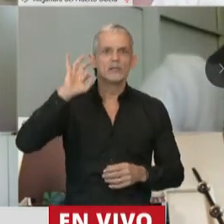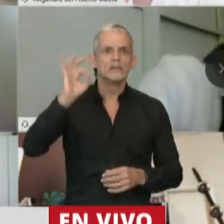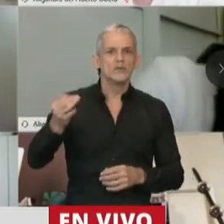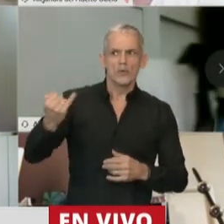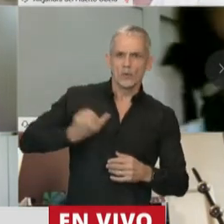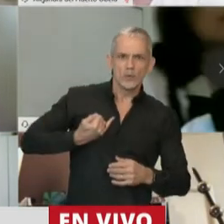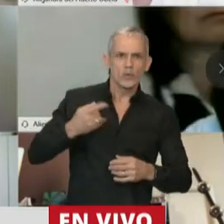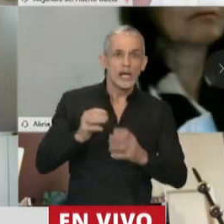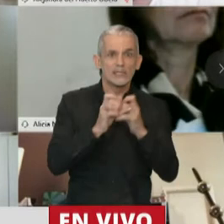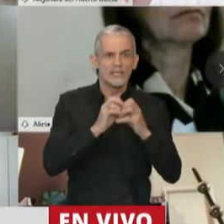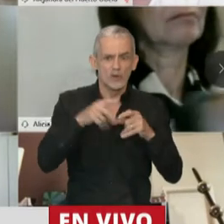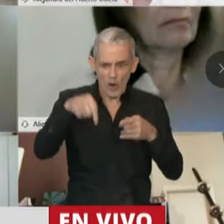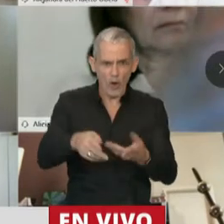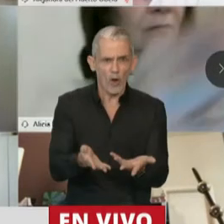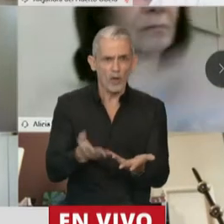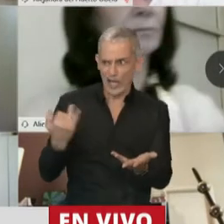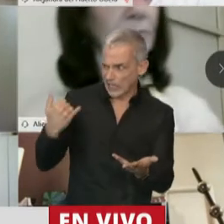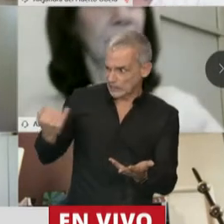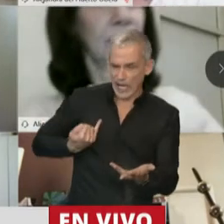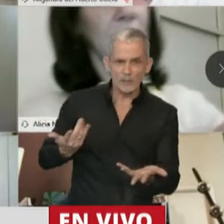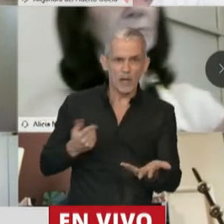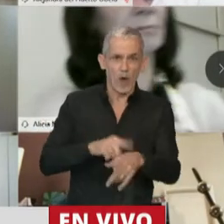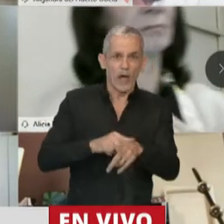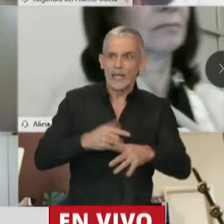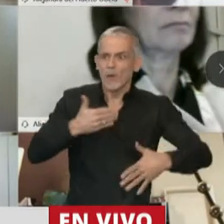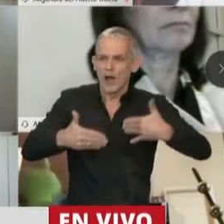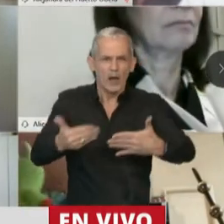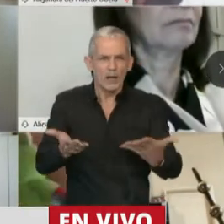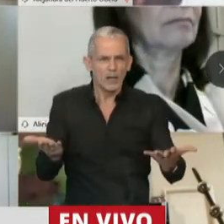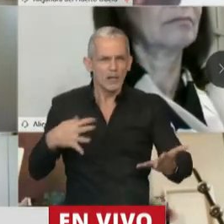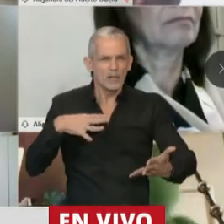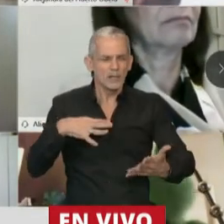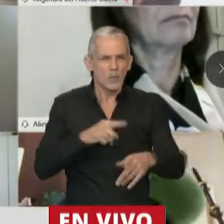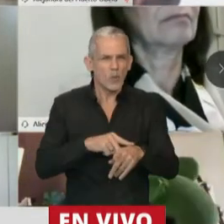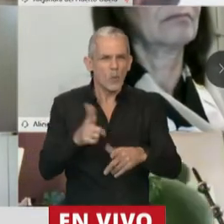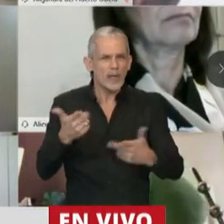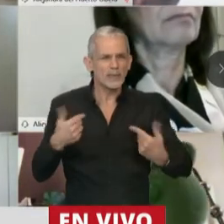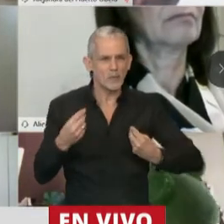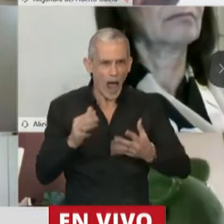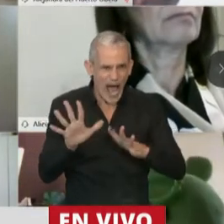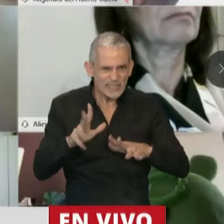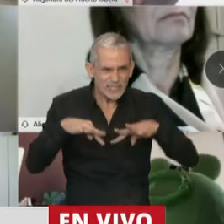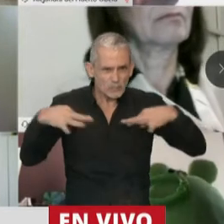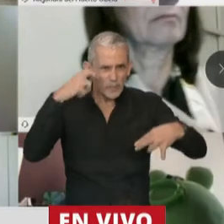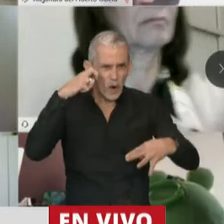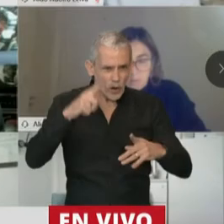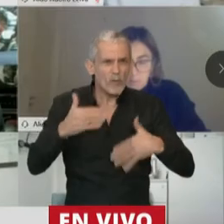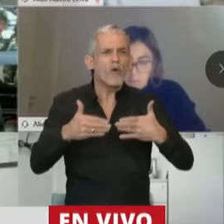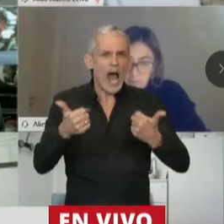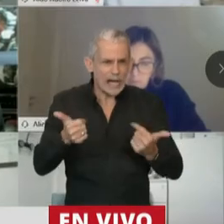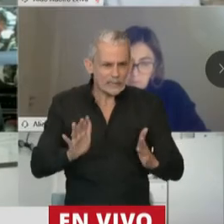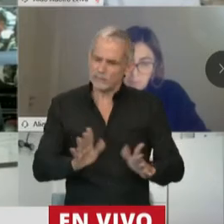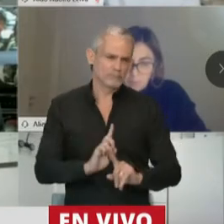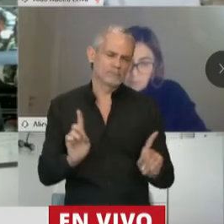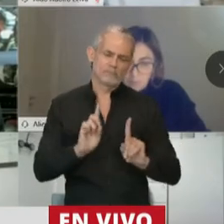que teníamos sesión. Ni tiempo para ver lo que hay que ver. No es esta la forma de funcionar. Nosotros